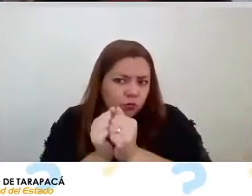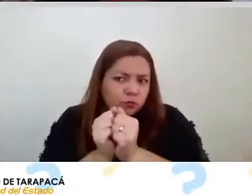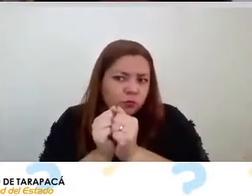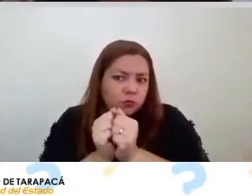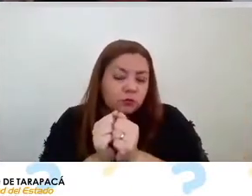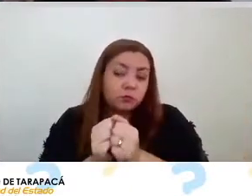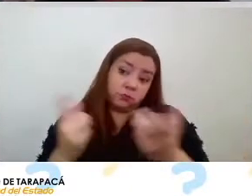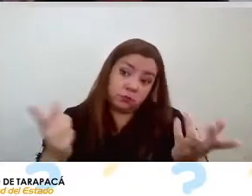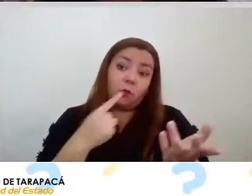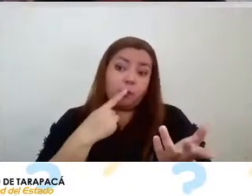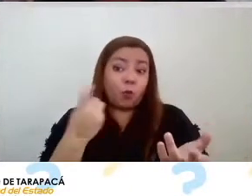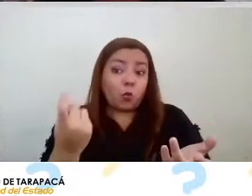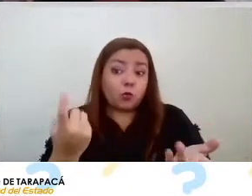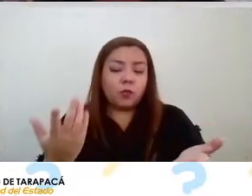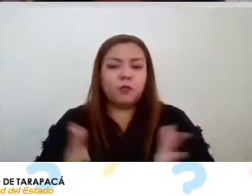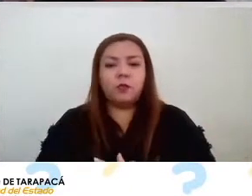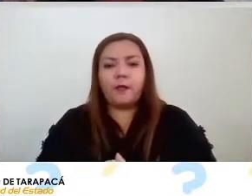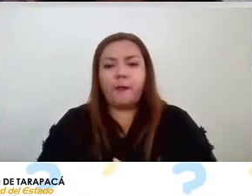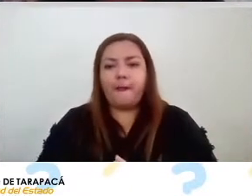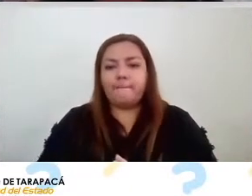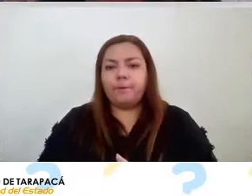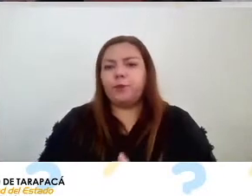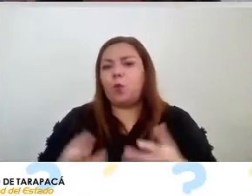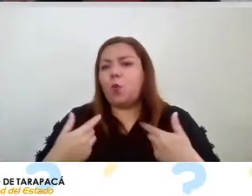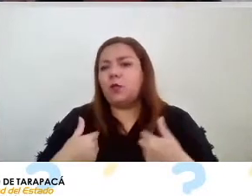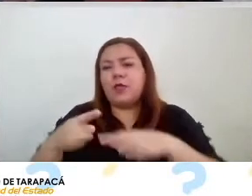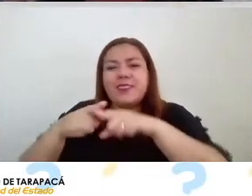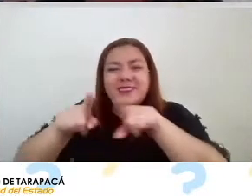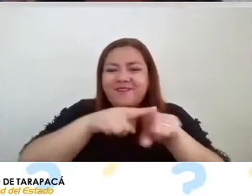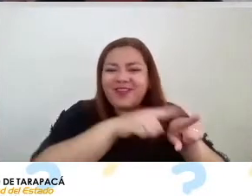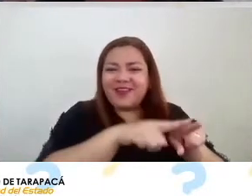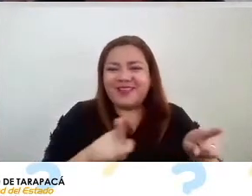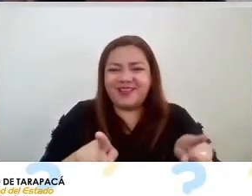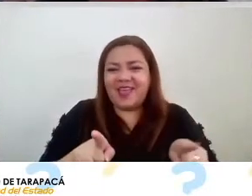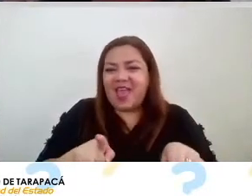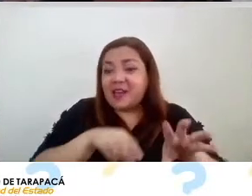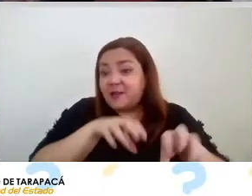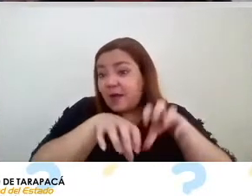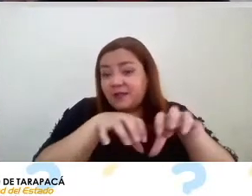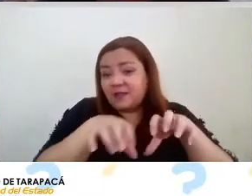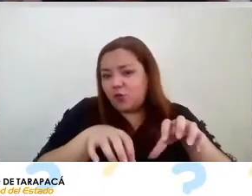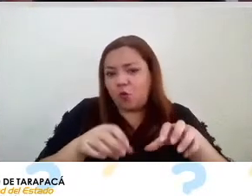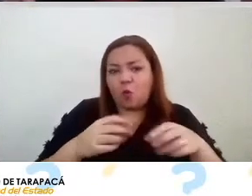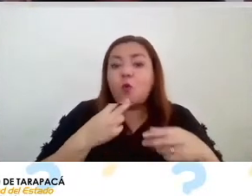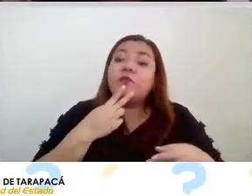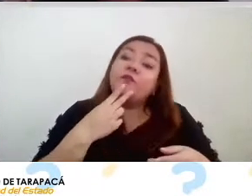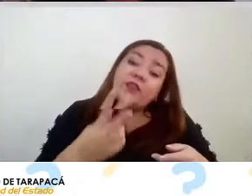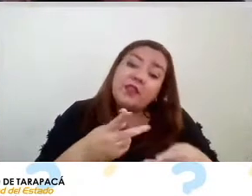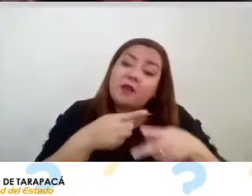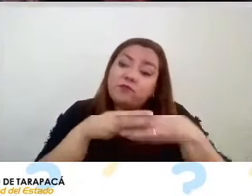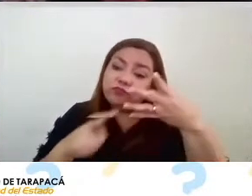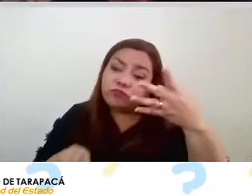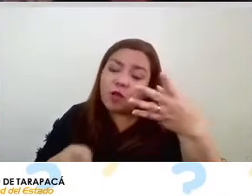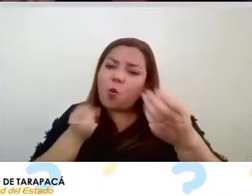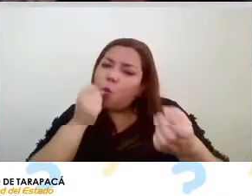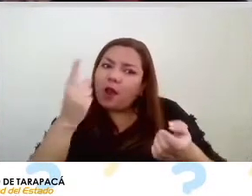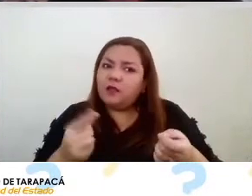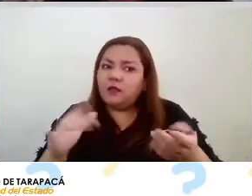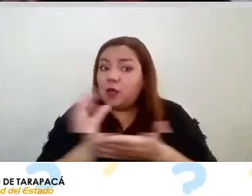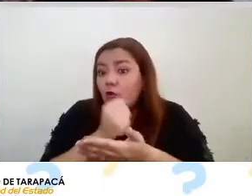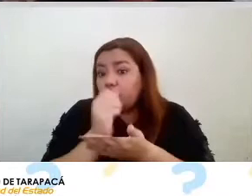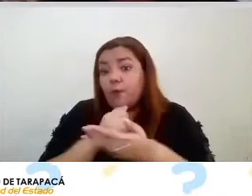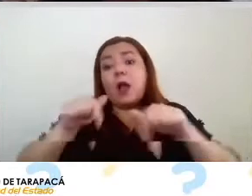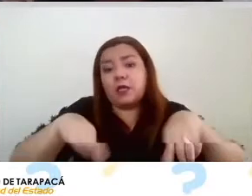en cuanto a biodiversidad ¿qué es lo que encontramos en este lugar? acá solo puse algunas imágenes pero